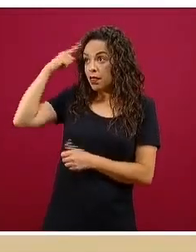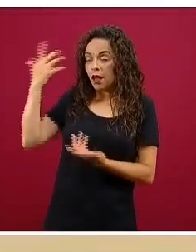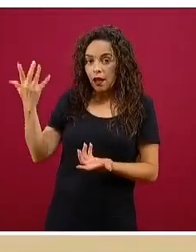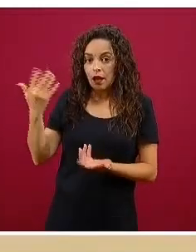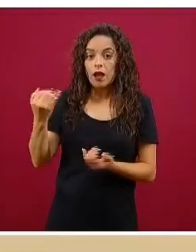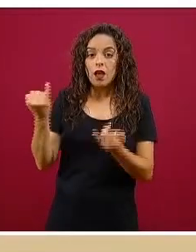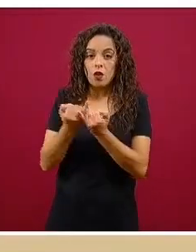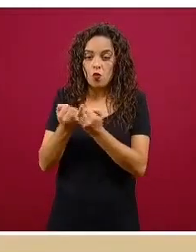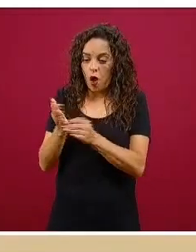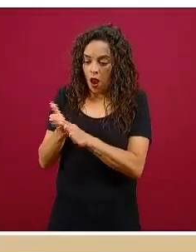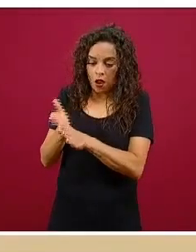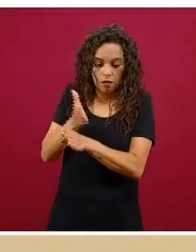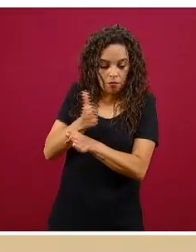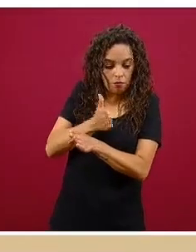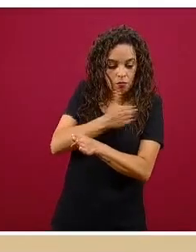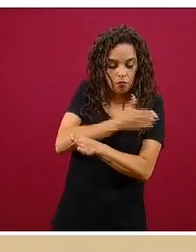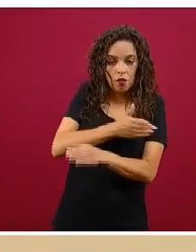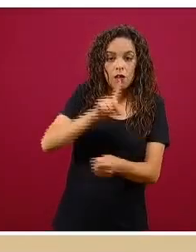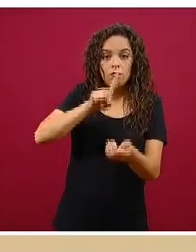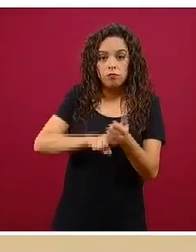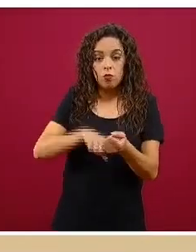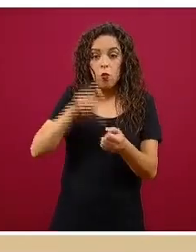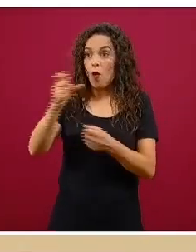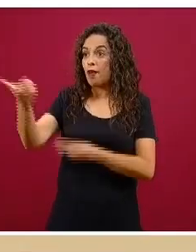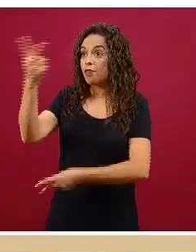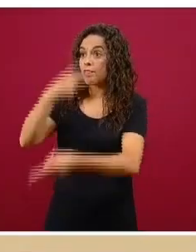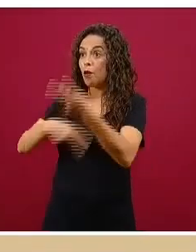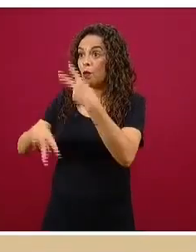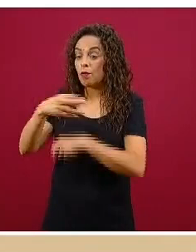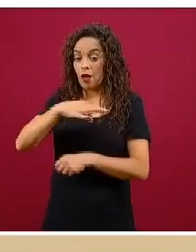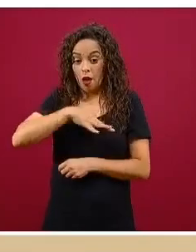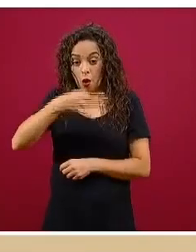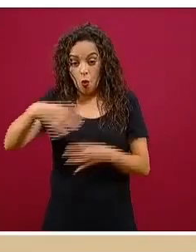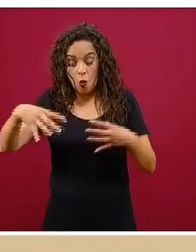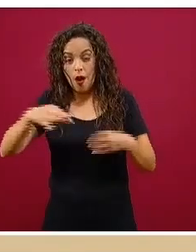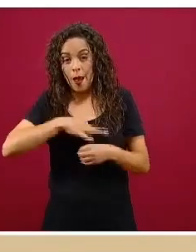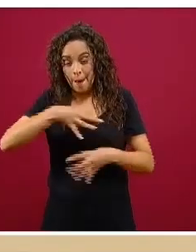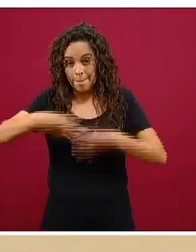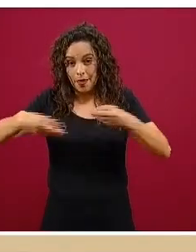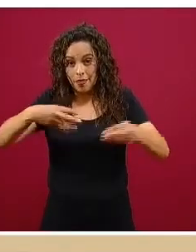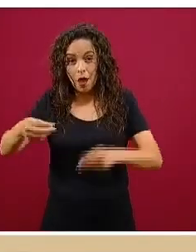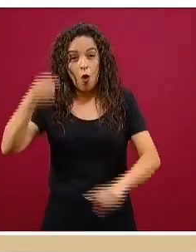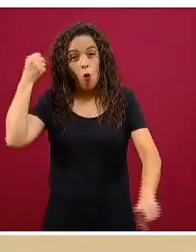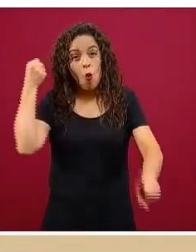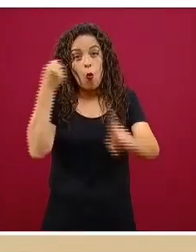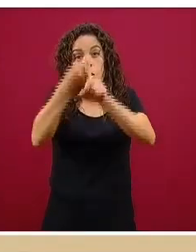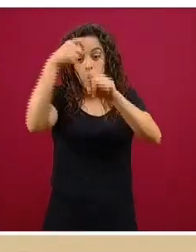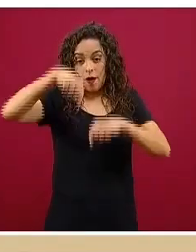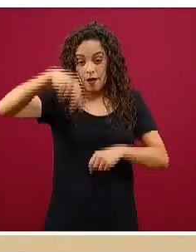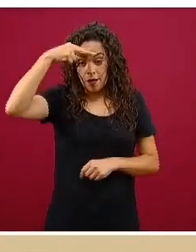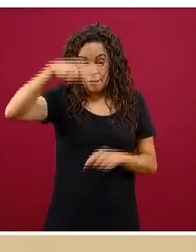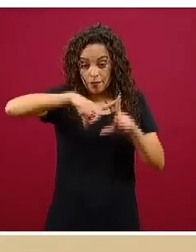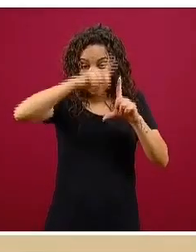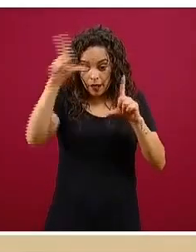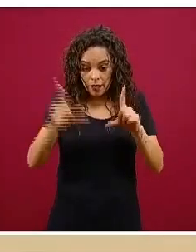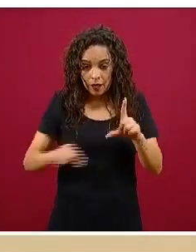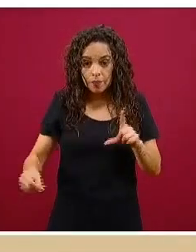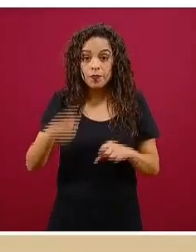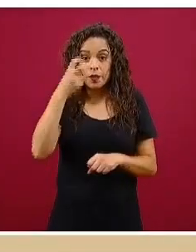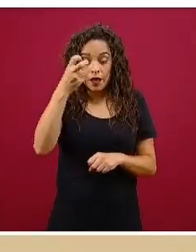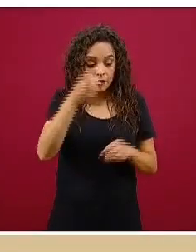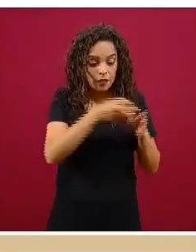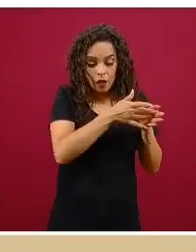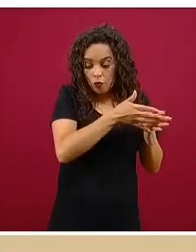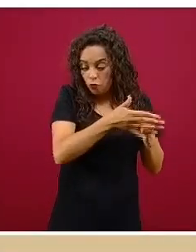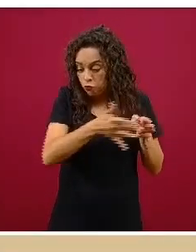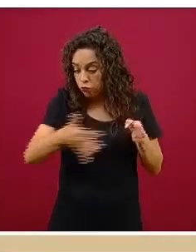previas al impacto, a la llegada de la epidemia en nuestro país, así como durante y ahorita es precisamente hacia